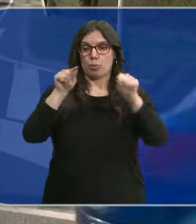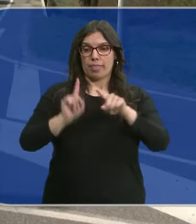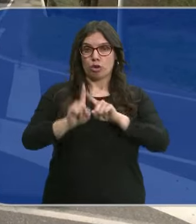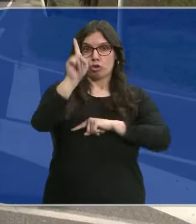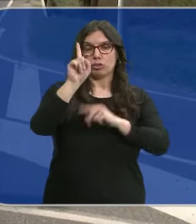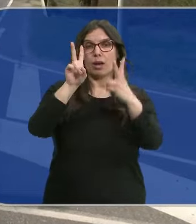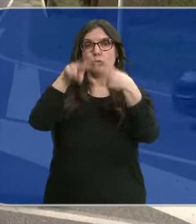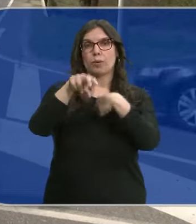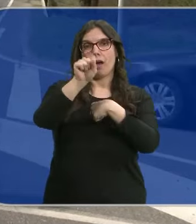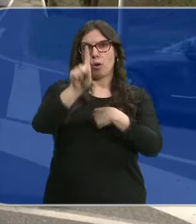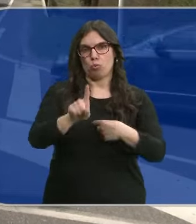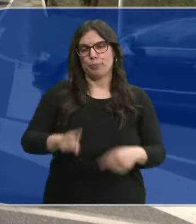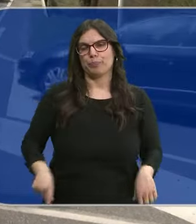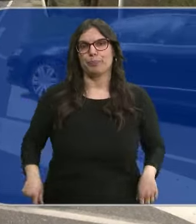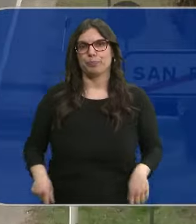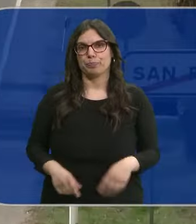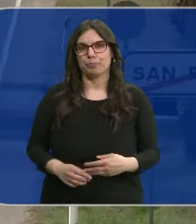de la provincia, la autovía A1.